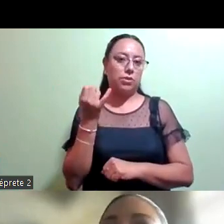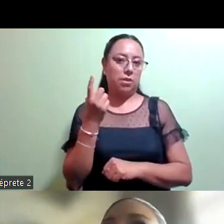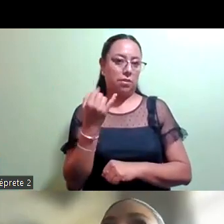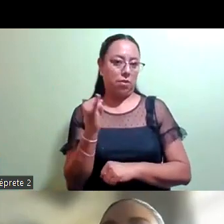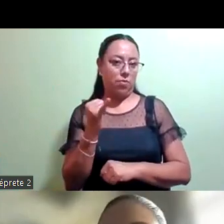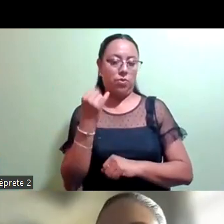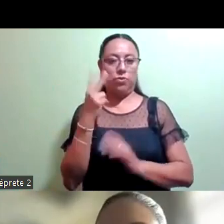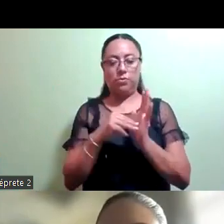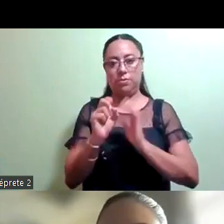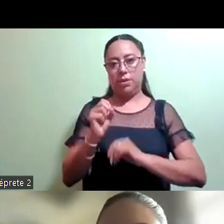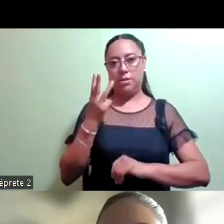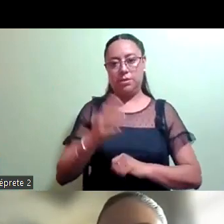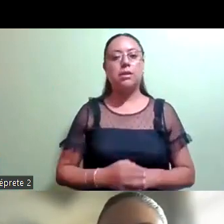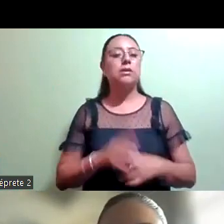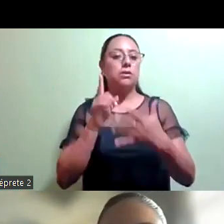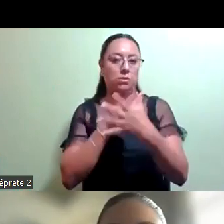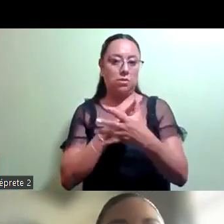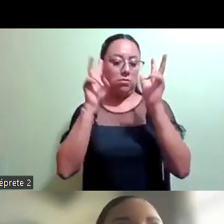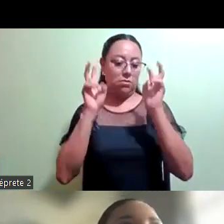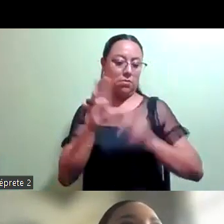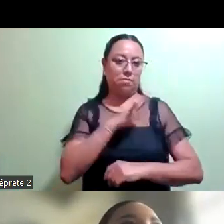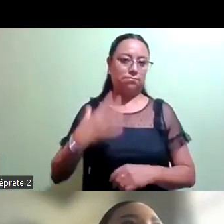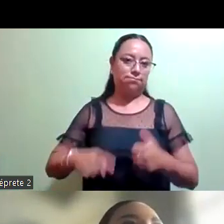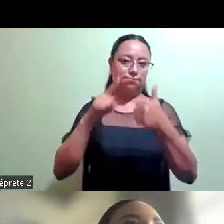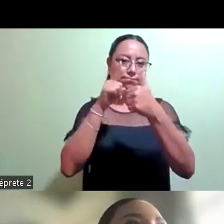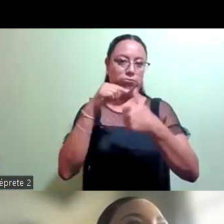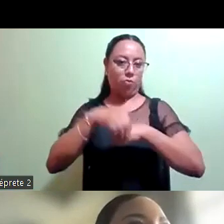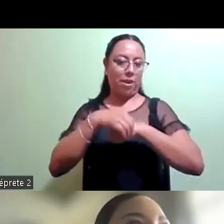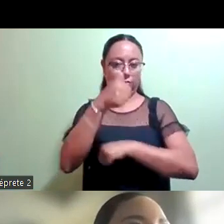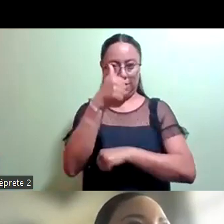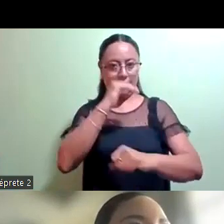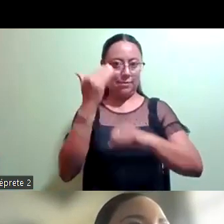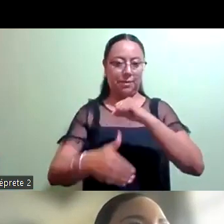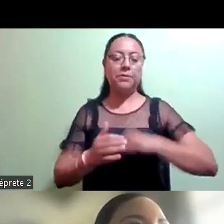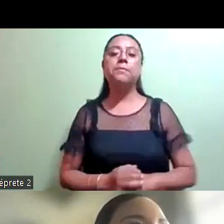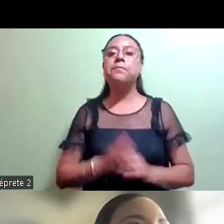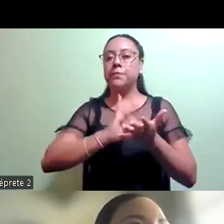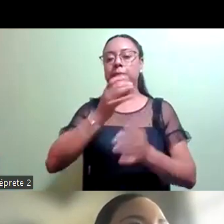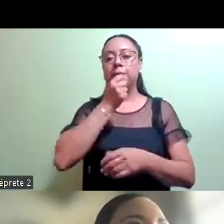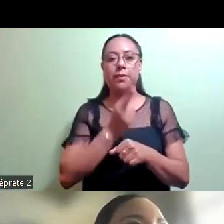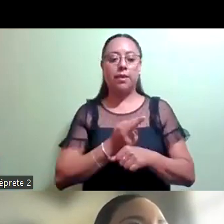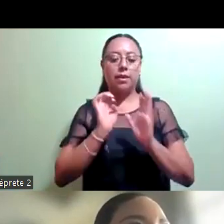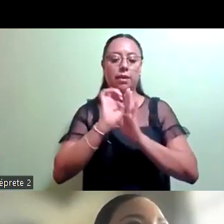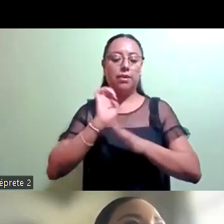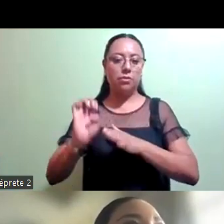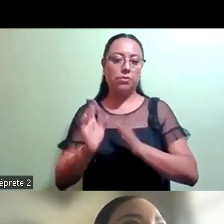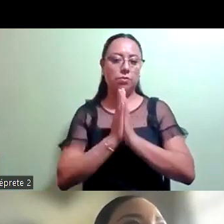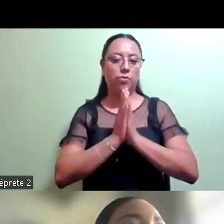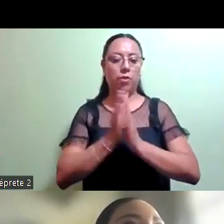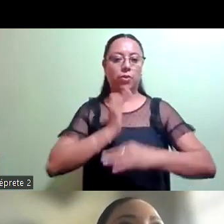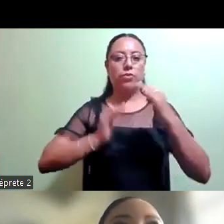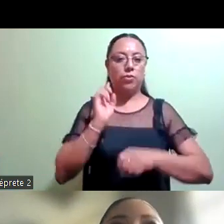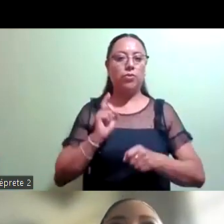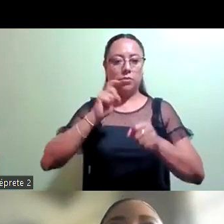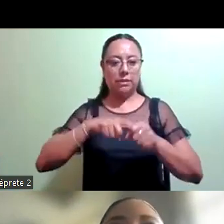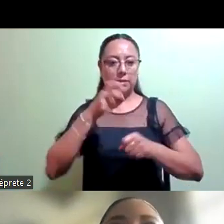Seis, clausura. Cumplí la instrucción, diputado presidente. Gracias, secretario. Le solicito poner a consideración de las y los diputados integrantes de